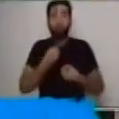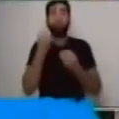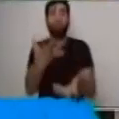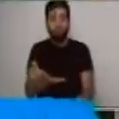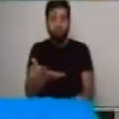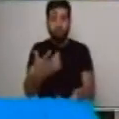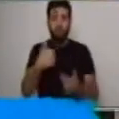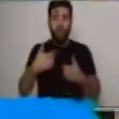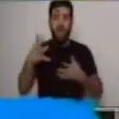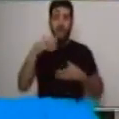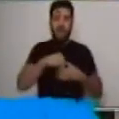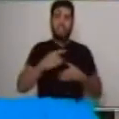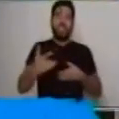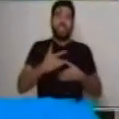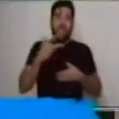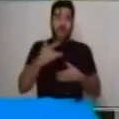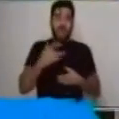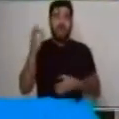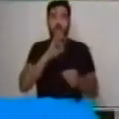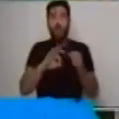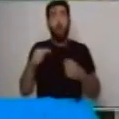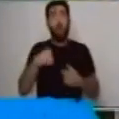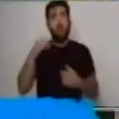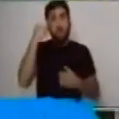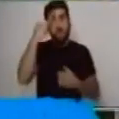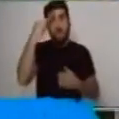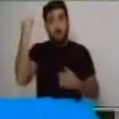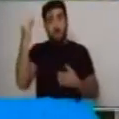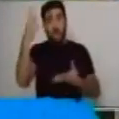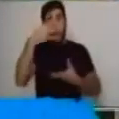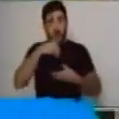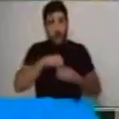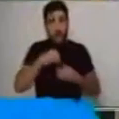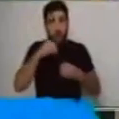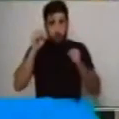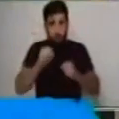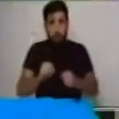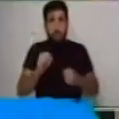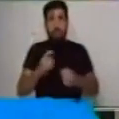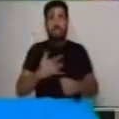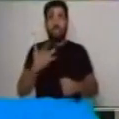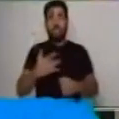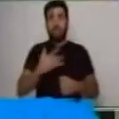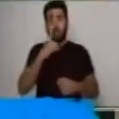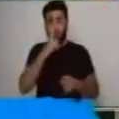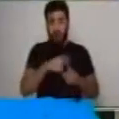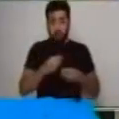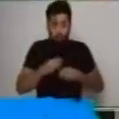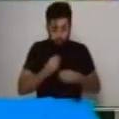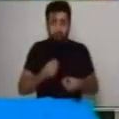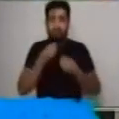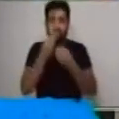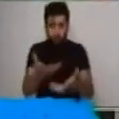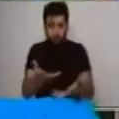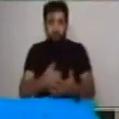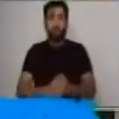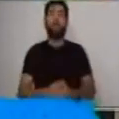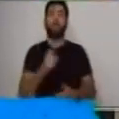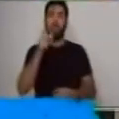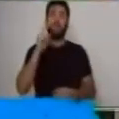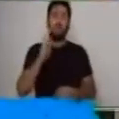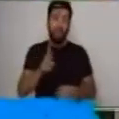expresar lo que sentimos, nuestras ideas, nuestros sentimientos. Así que debemos de